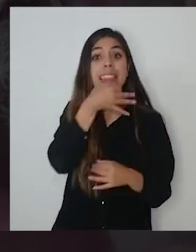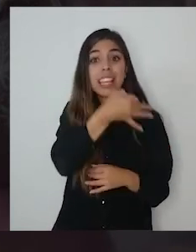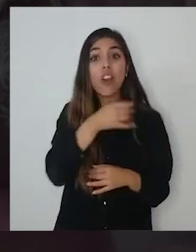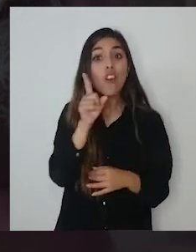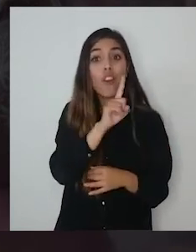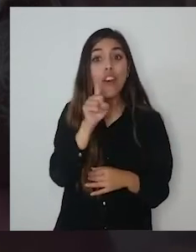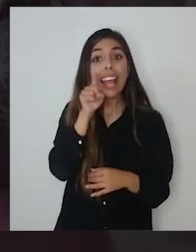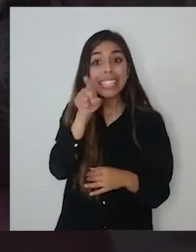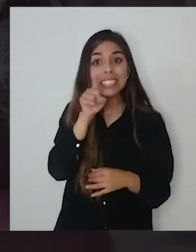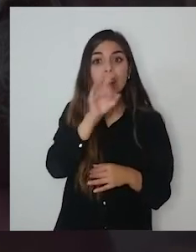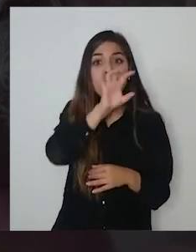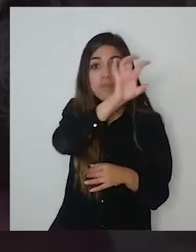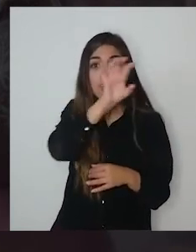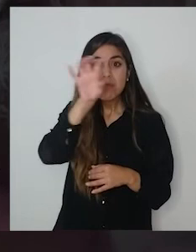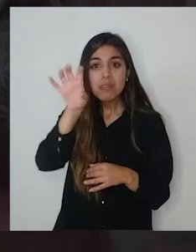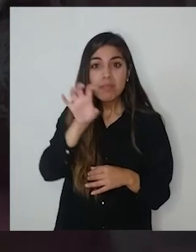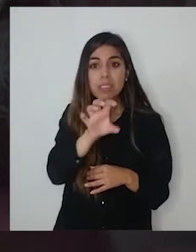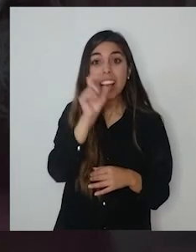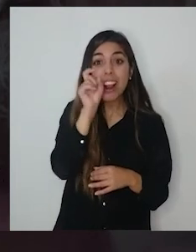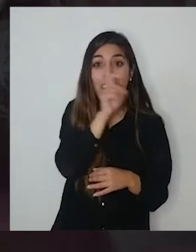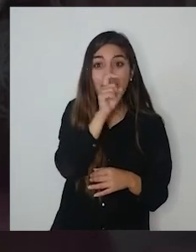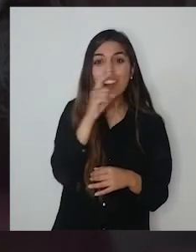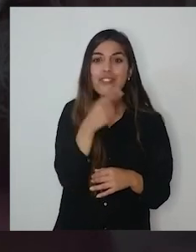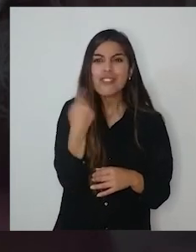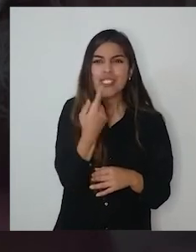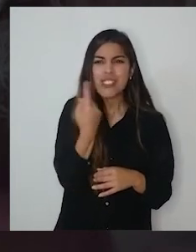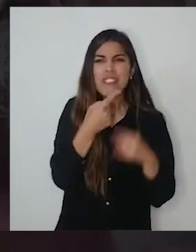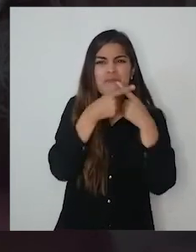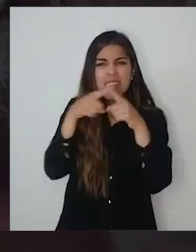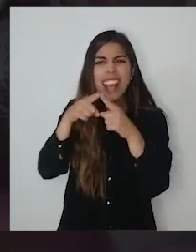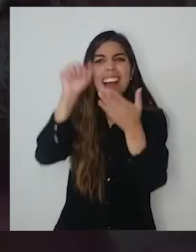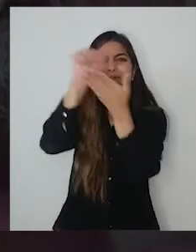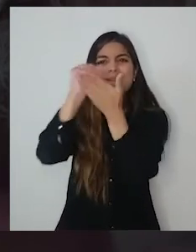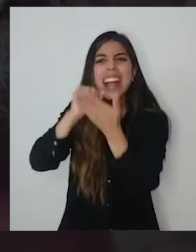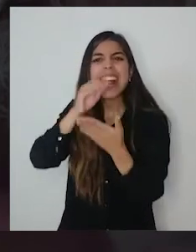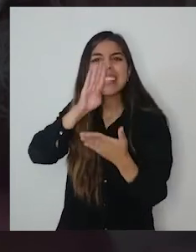Entonces me dijo, no, esos lugares son los lugares donde nosotros hemos limpiado el mural.